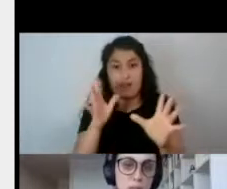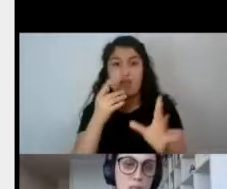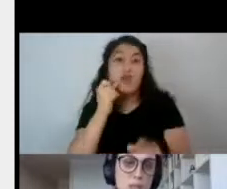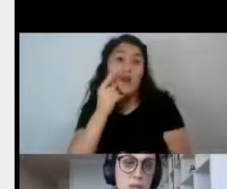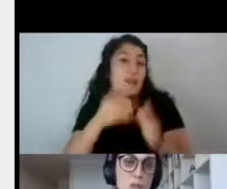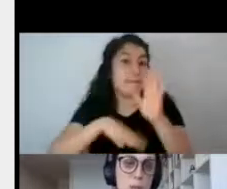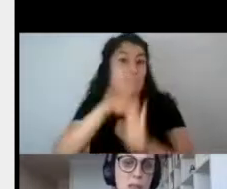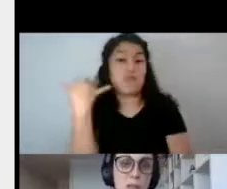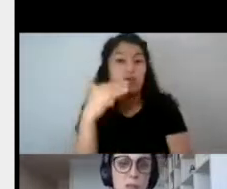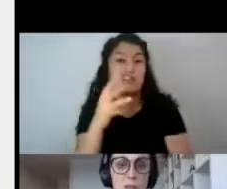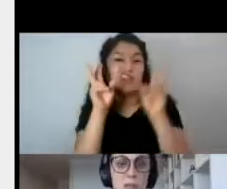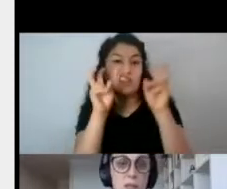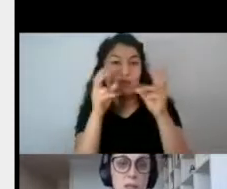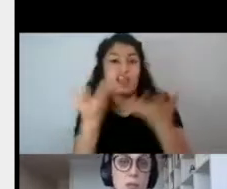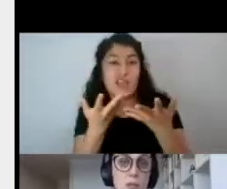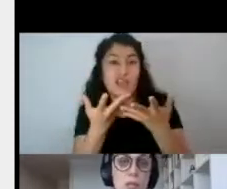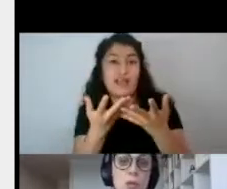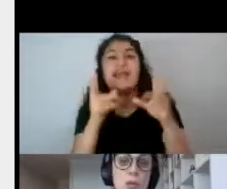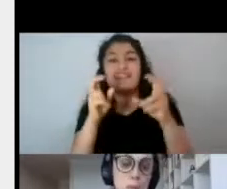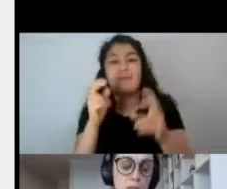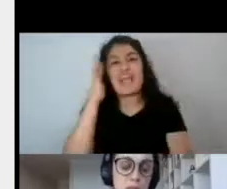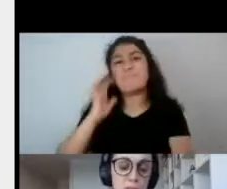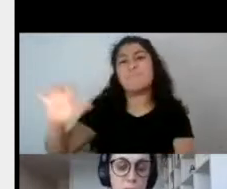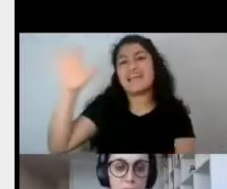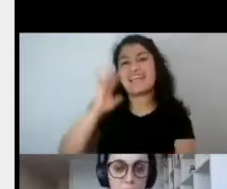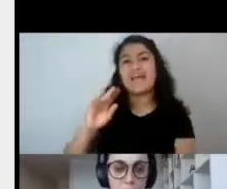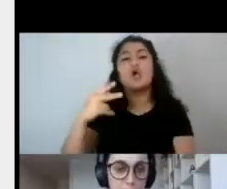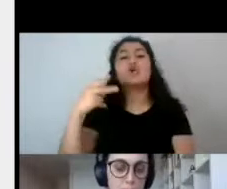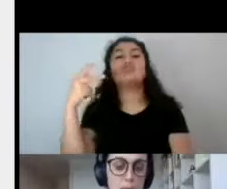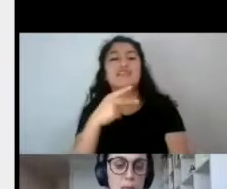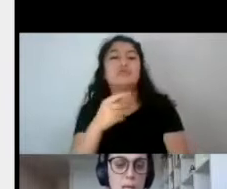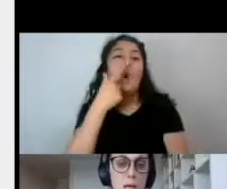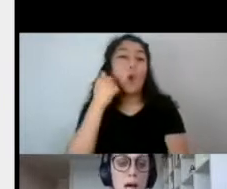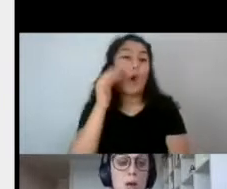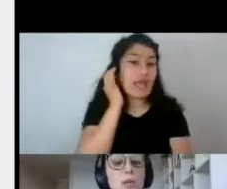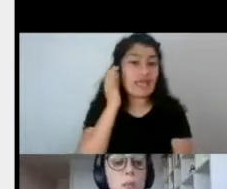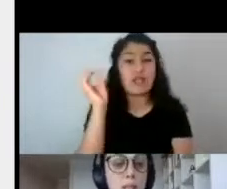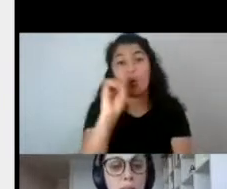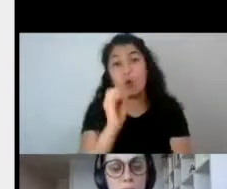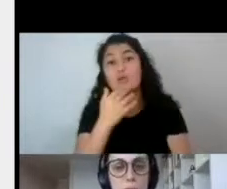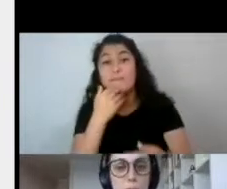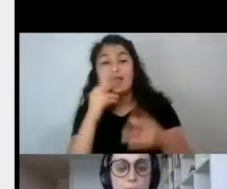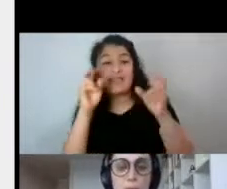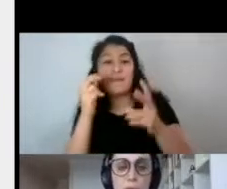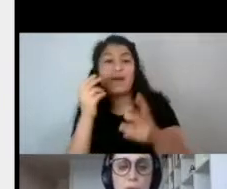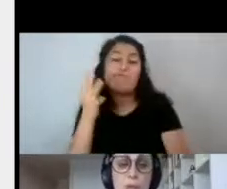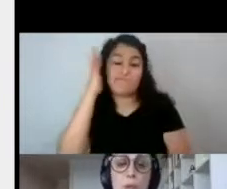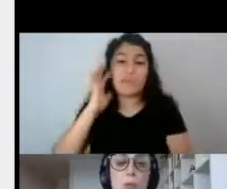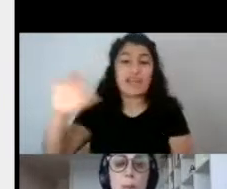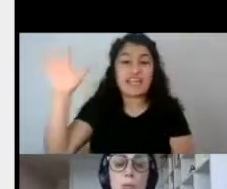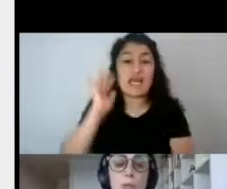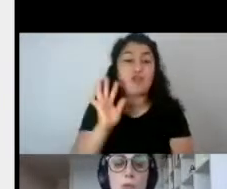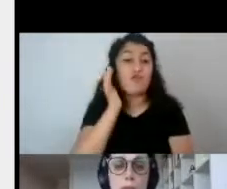hoy, que tiene que ver con los imaginarios de sexo género o los imaginarios femeninos. Ahora, estos imaginarios son